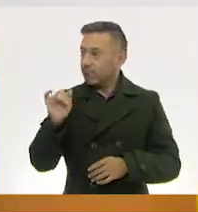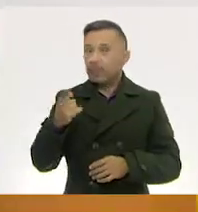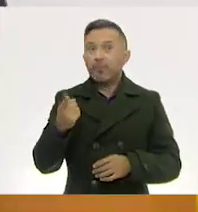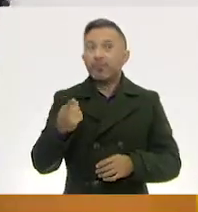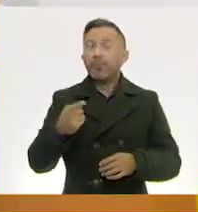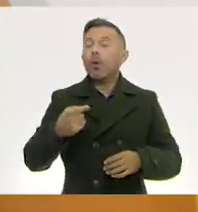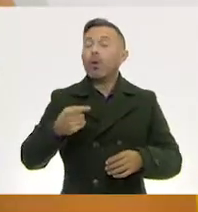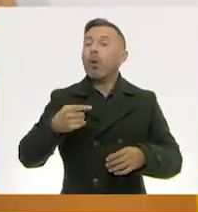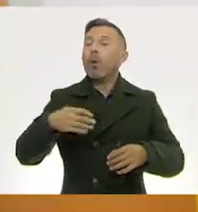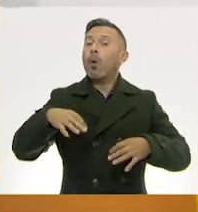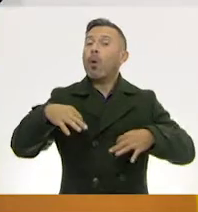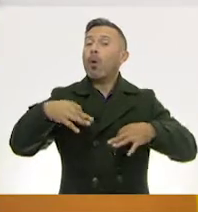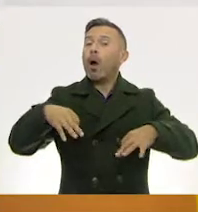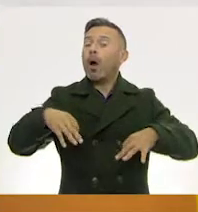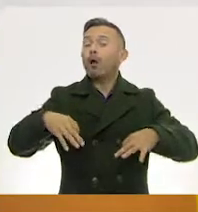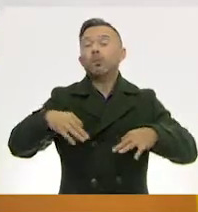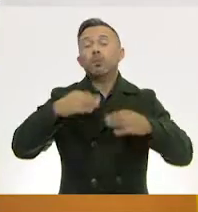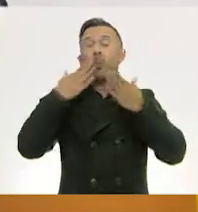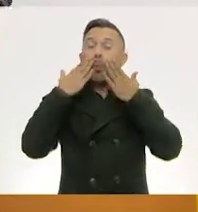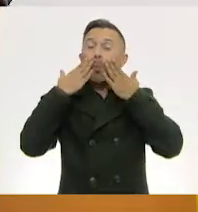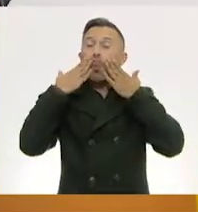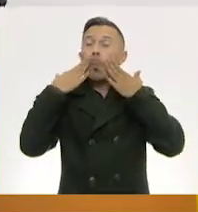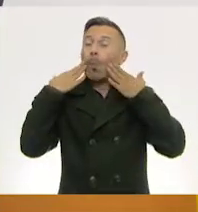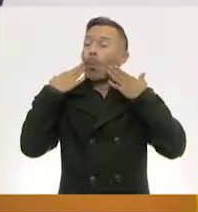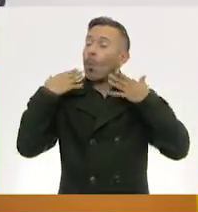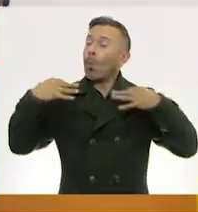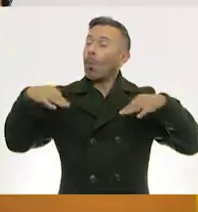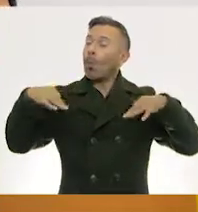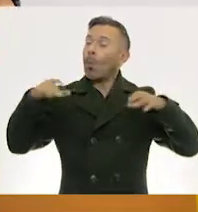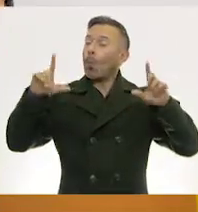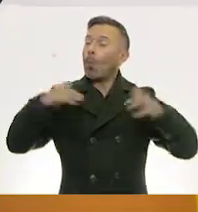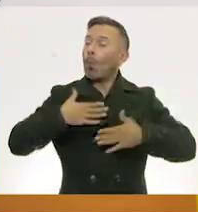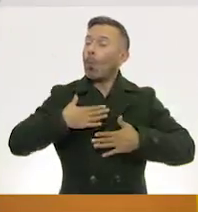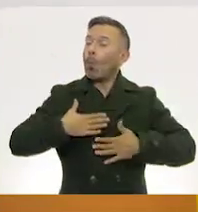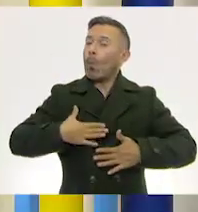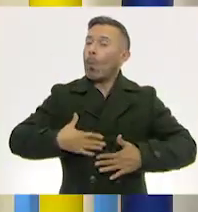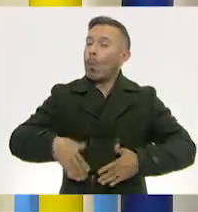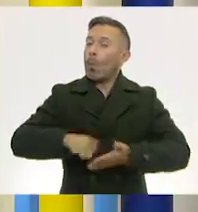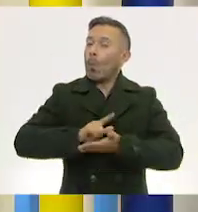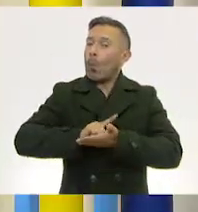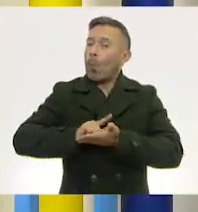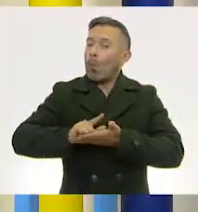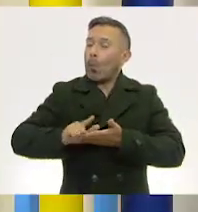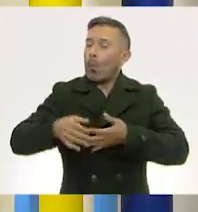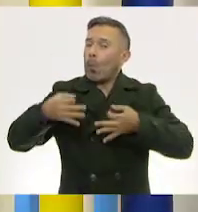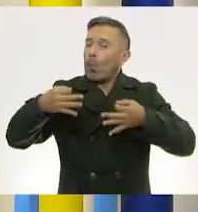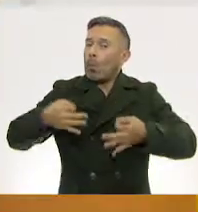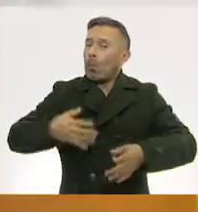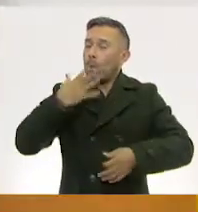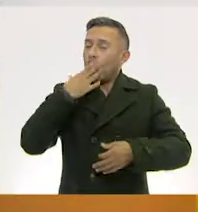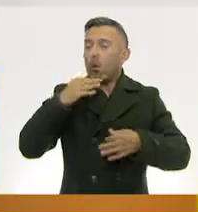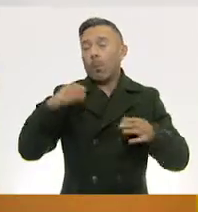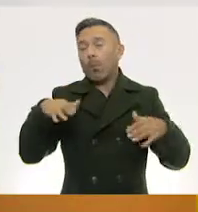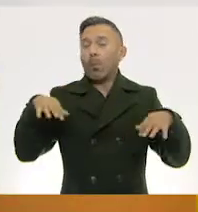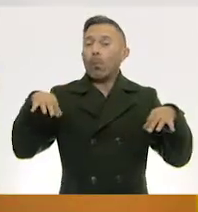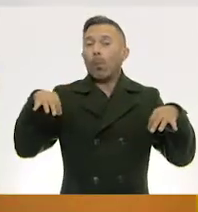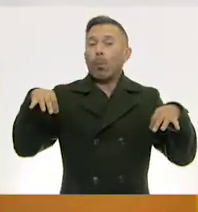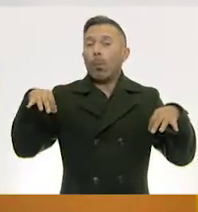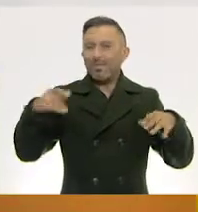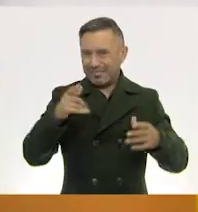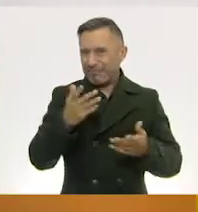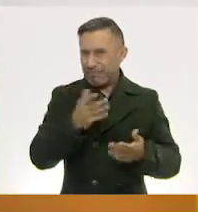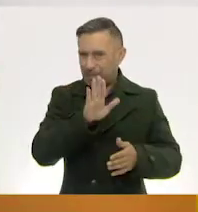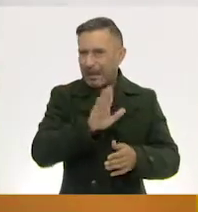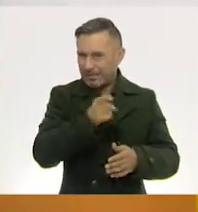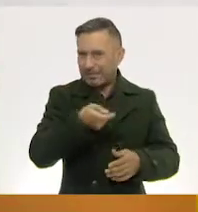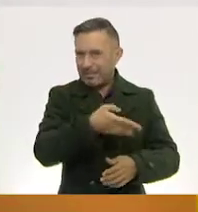Muy bonita Ella que quería ser Claro, porque era muy pulcra Y muy linda Ajá Y pasó toda esta historia Y bueno